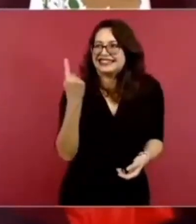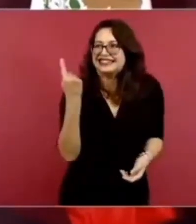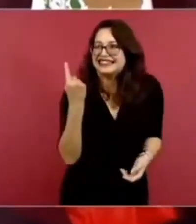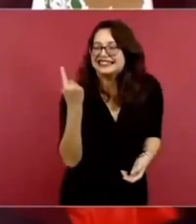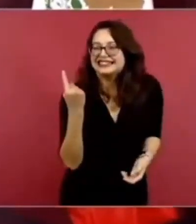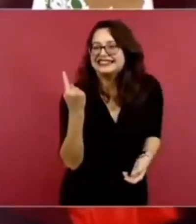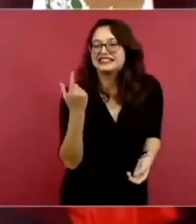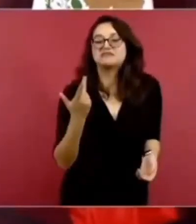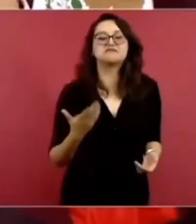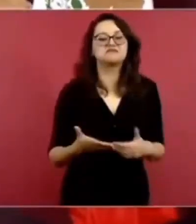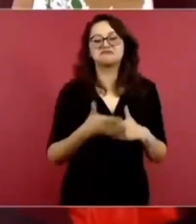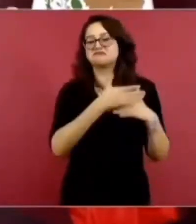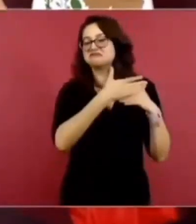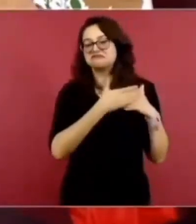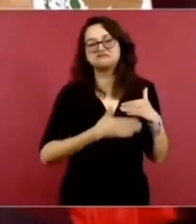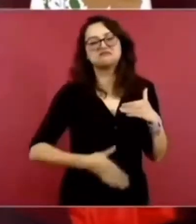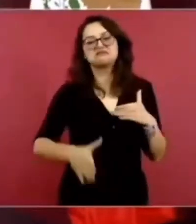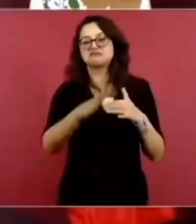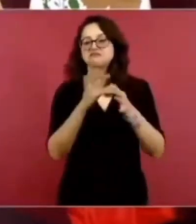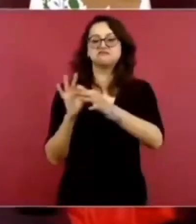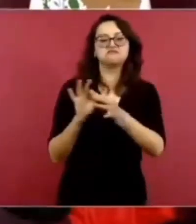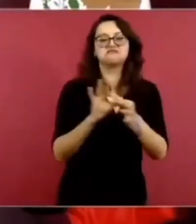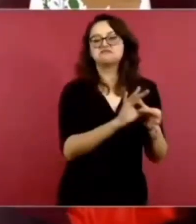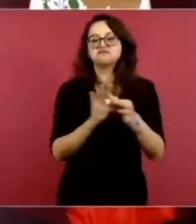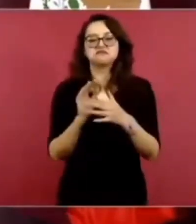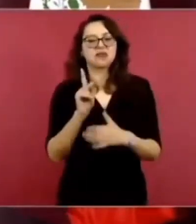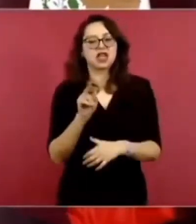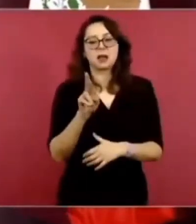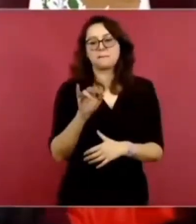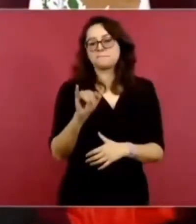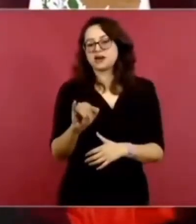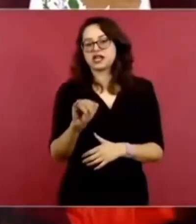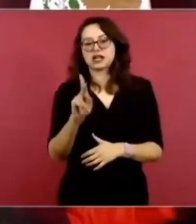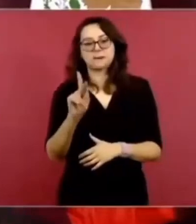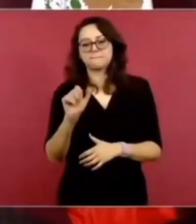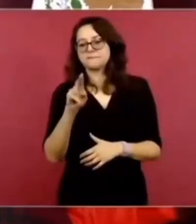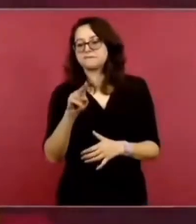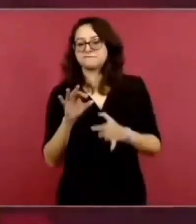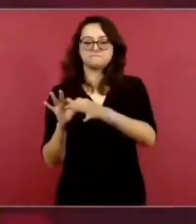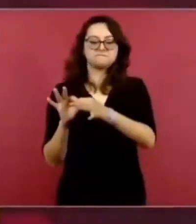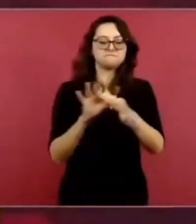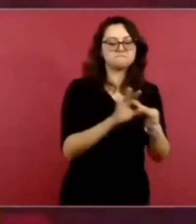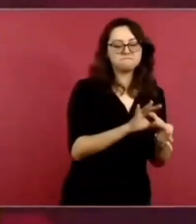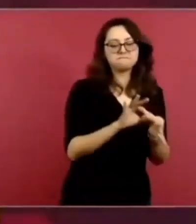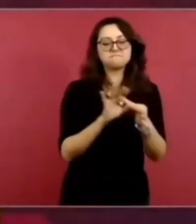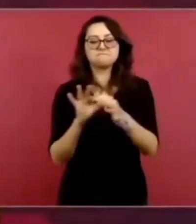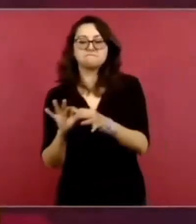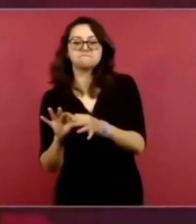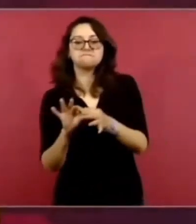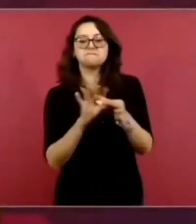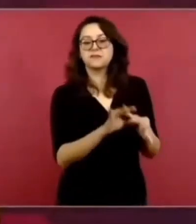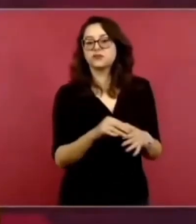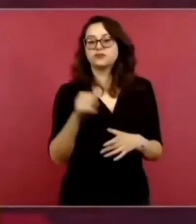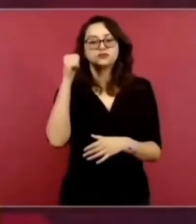y que empieza a entregar como moneda de cambio